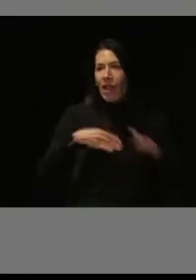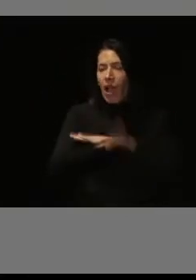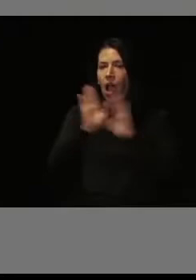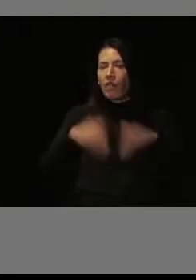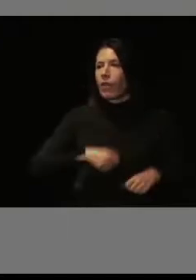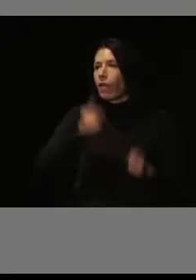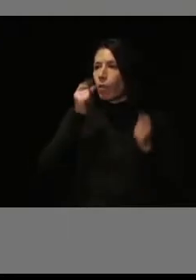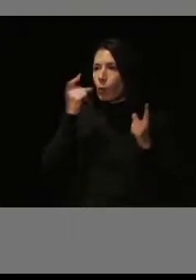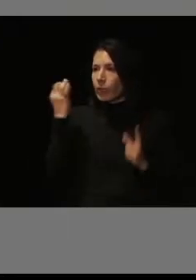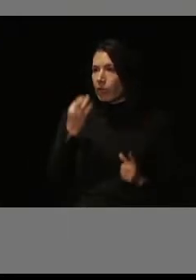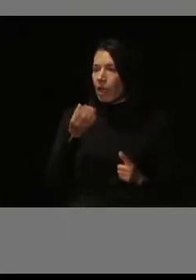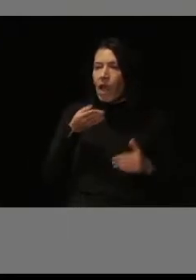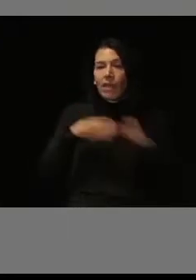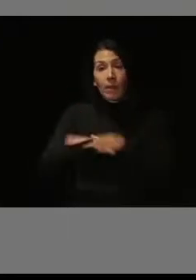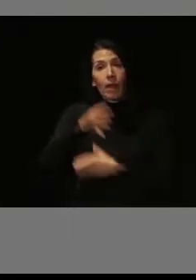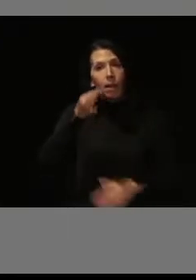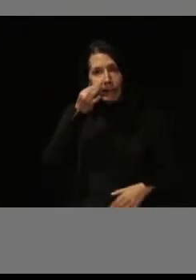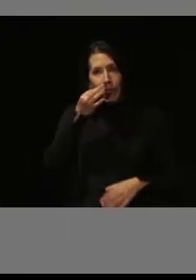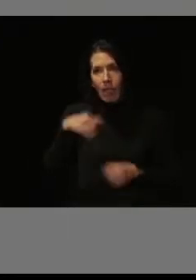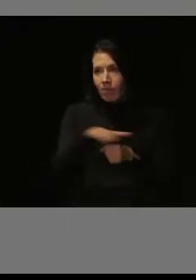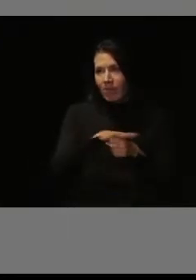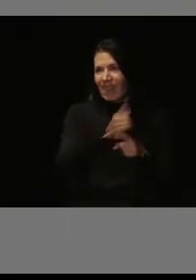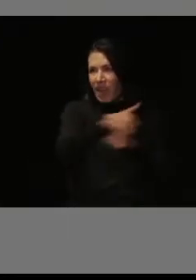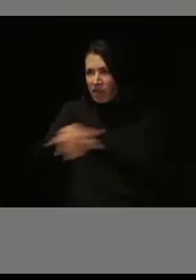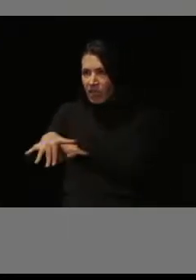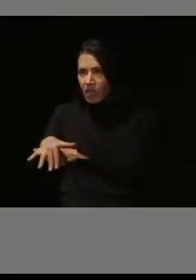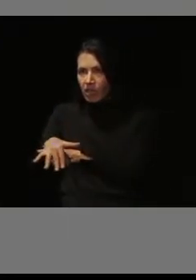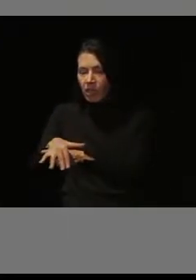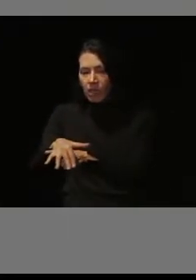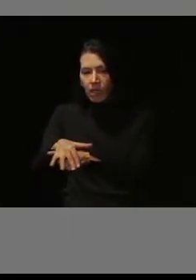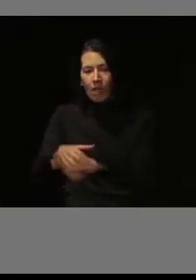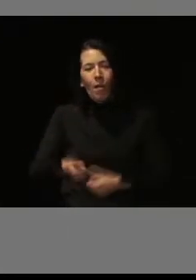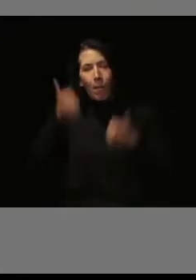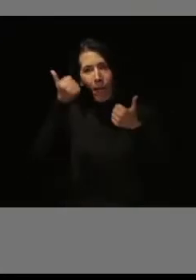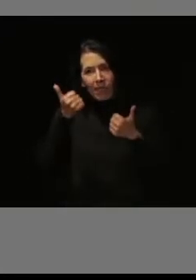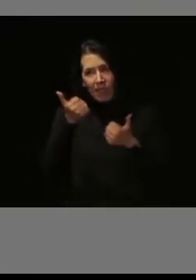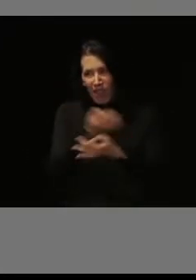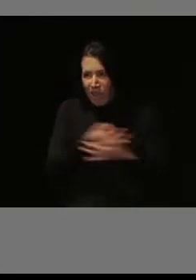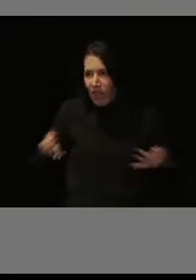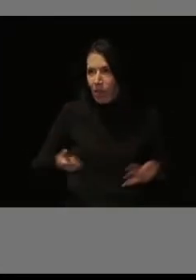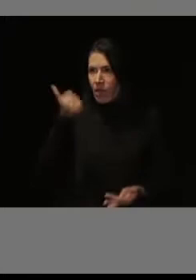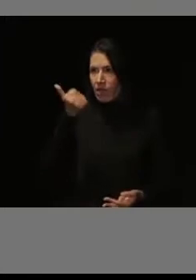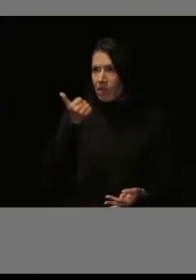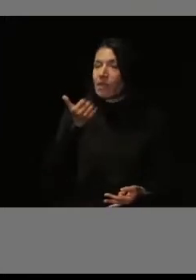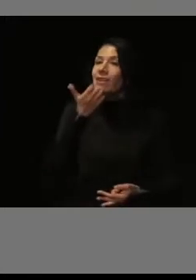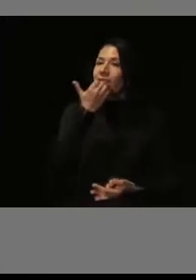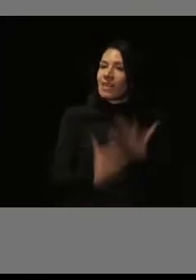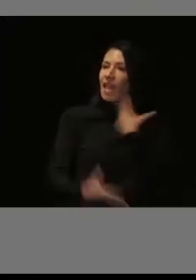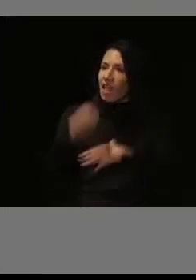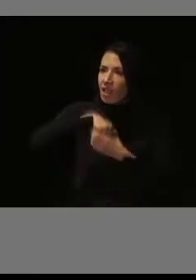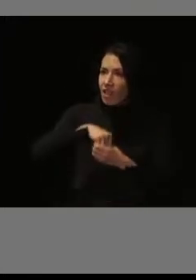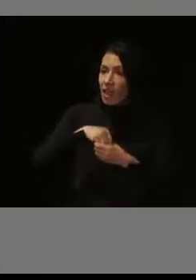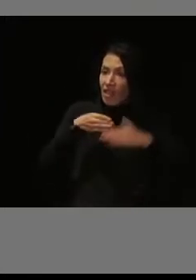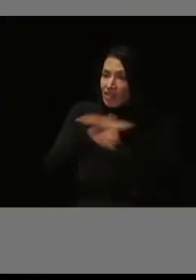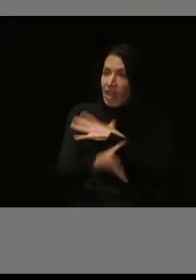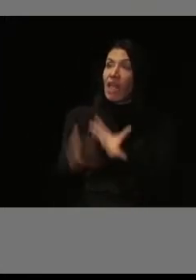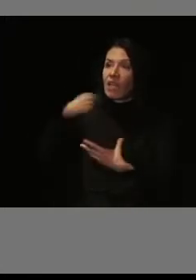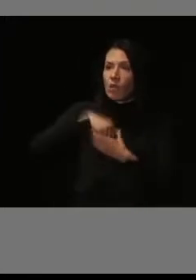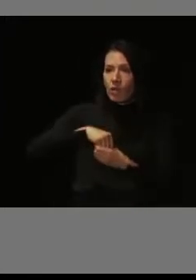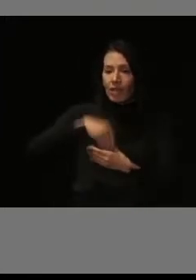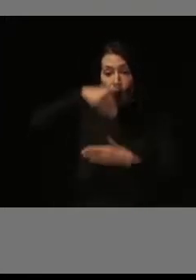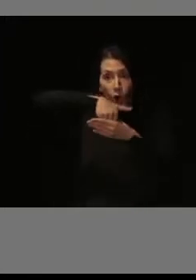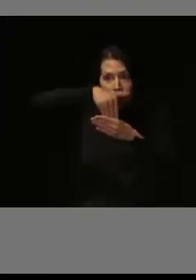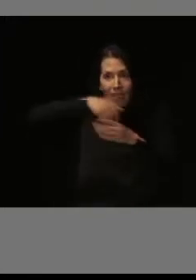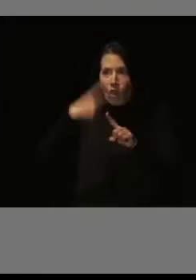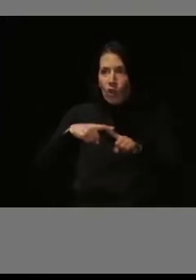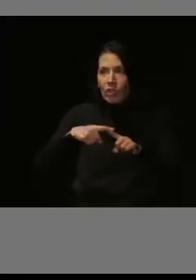dimos cuenta de que la accesibilidad es transversal, que íbamos a ser mucho más eficaces si incluíamos la accesibilidad, el contenido